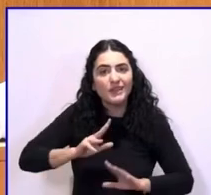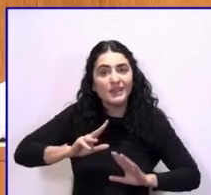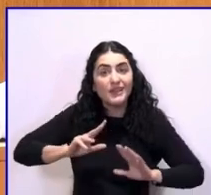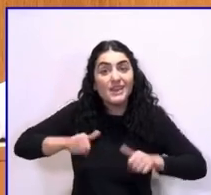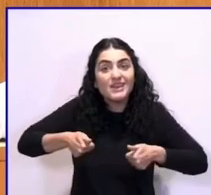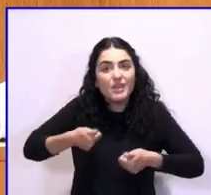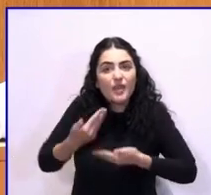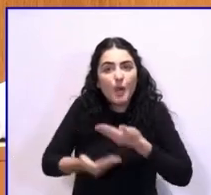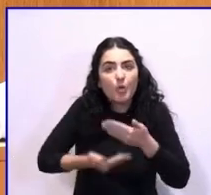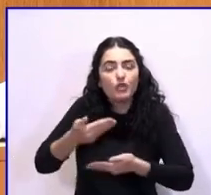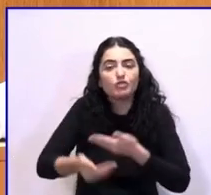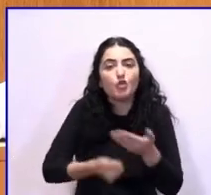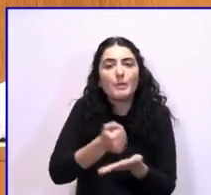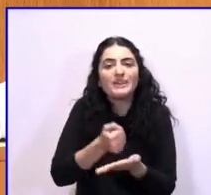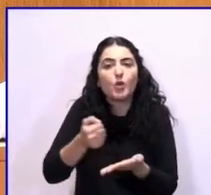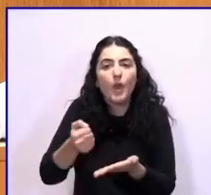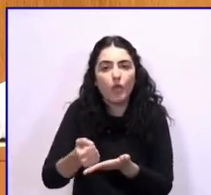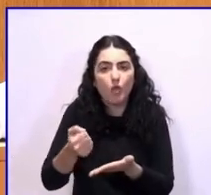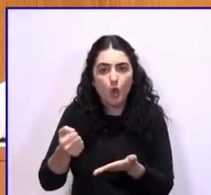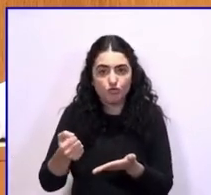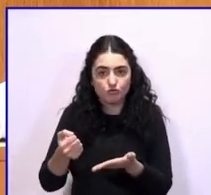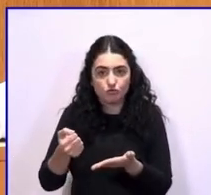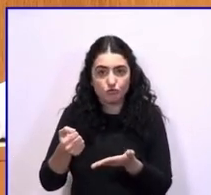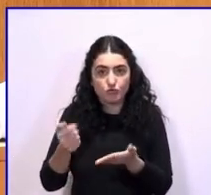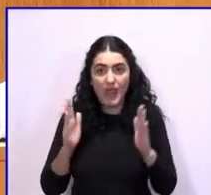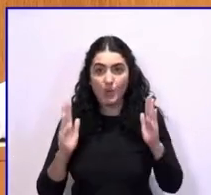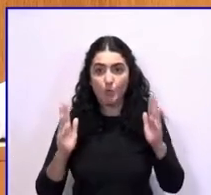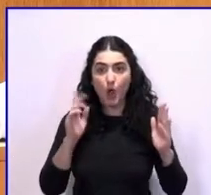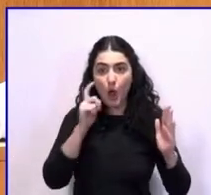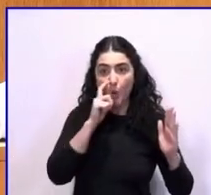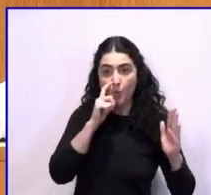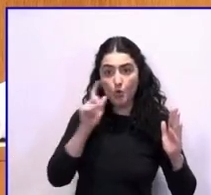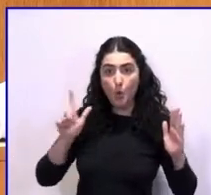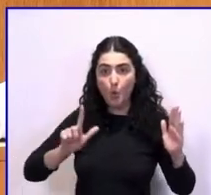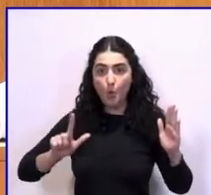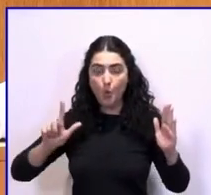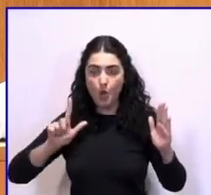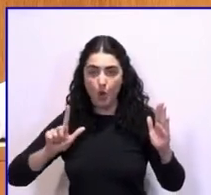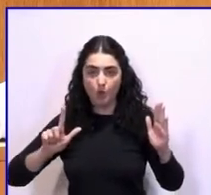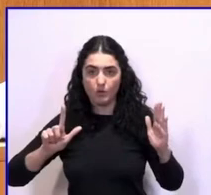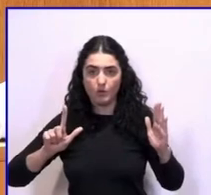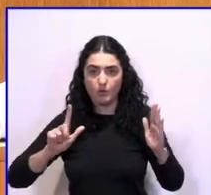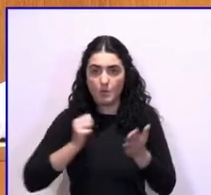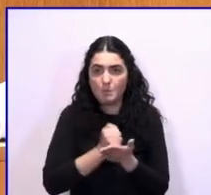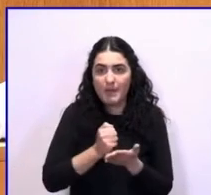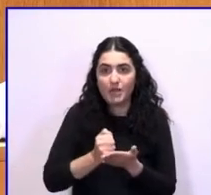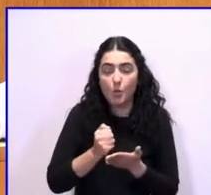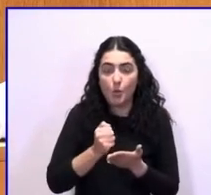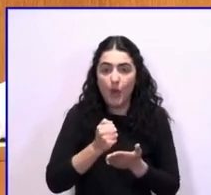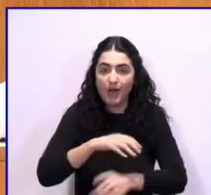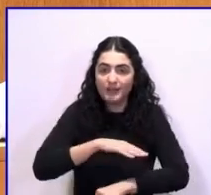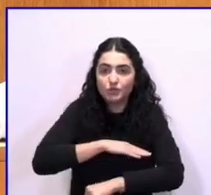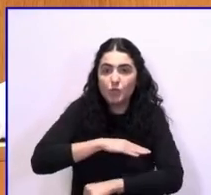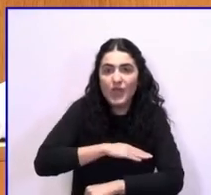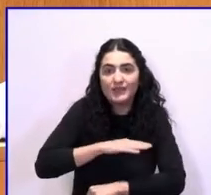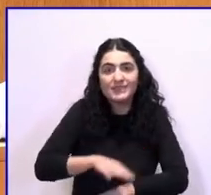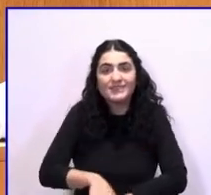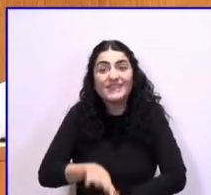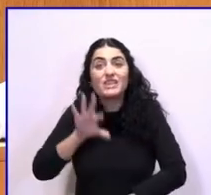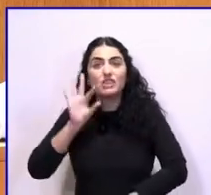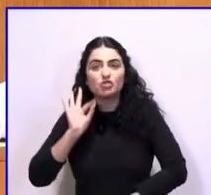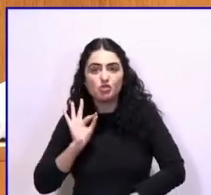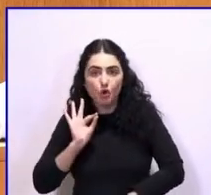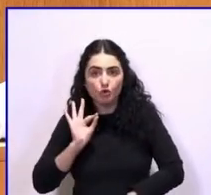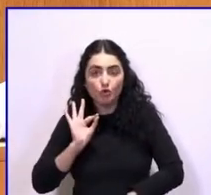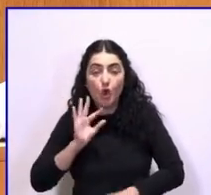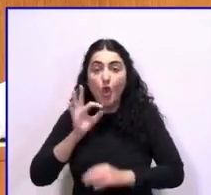proceso de matriculación en junio o en julio. Los estudiantes toman sus decisiones sobre